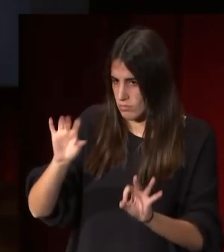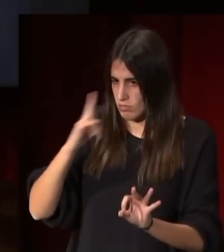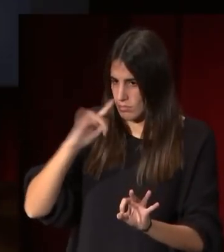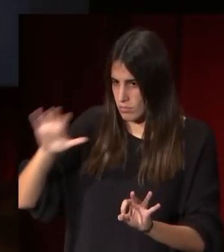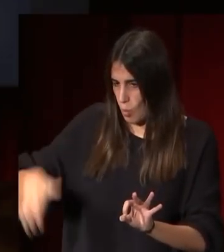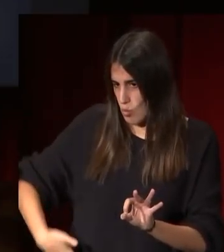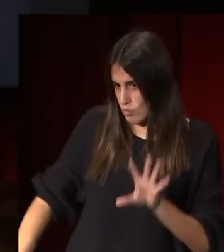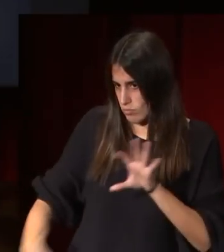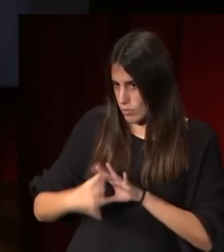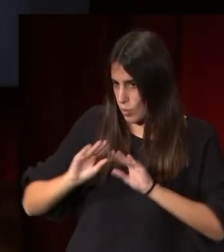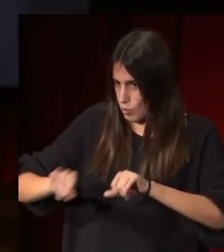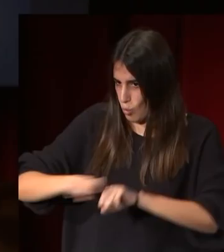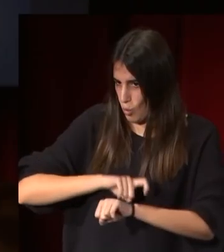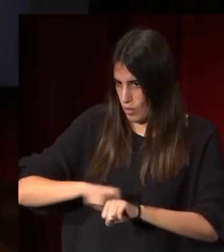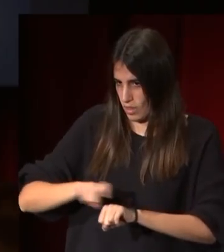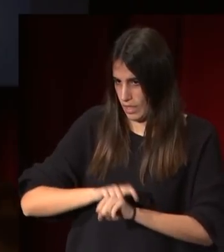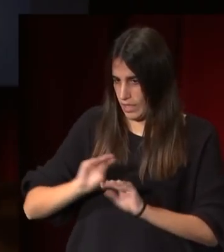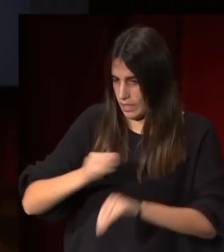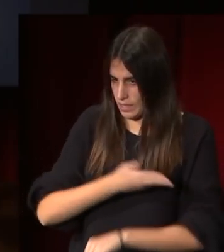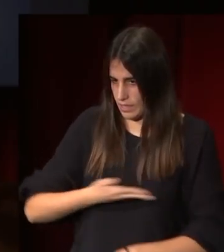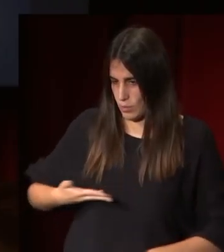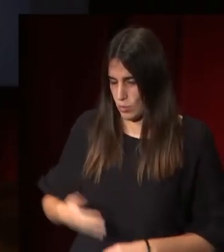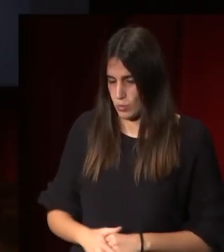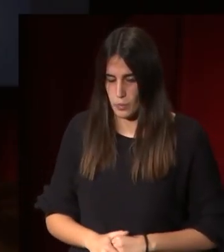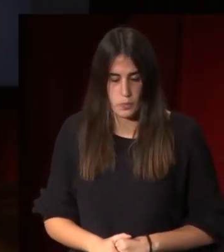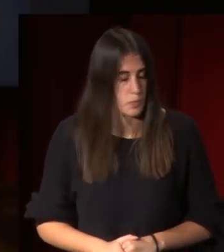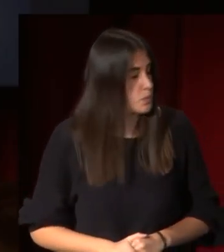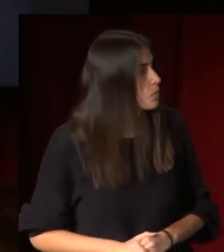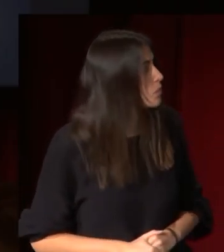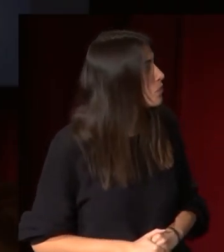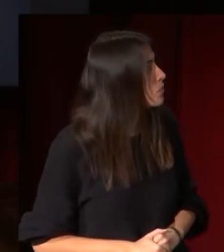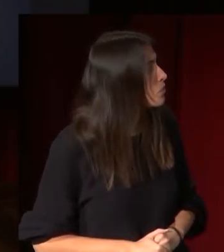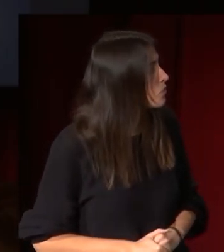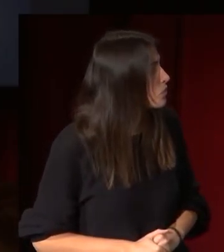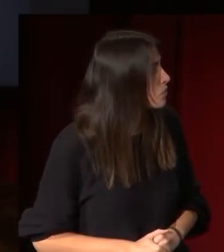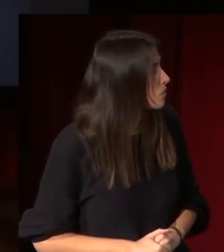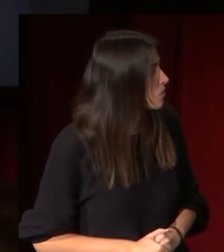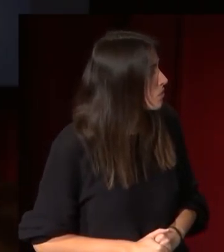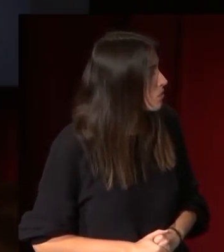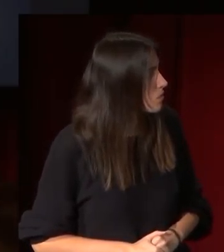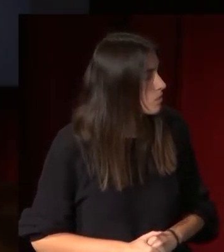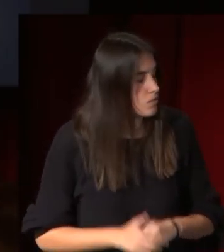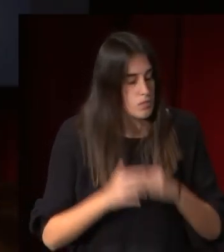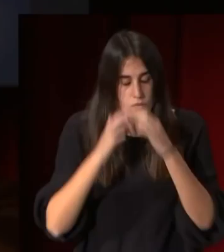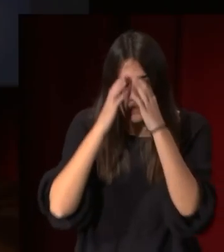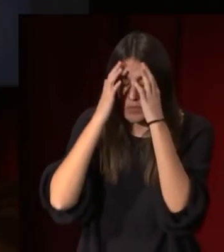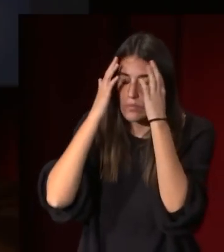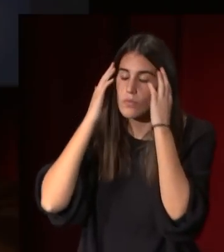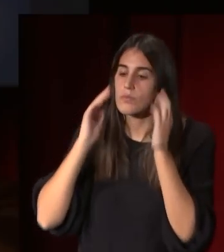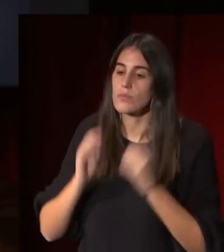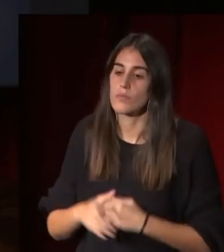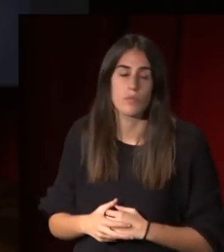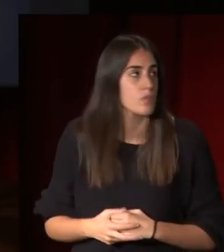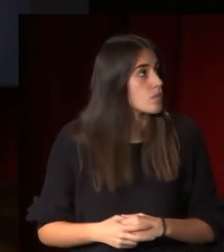prestancia a este tipo de retratos en el caso del retrato de María Teresa de Silva